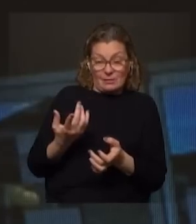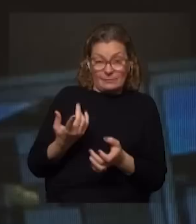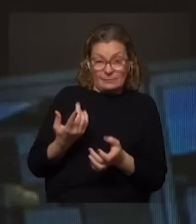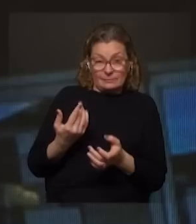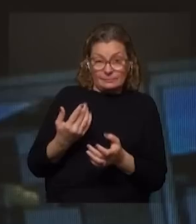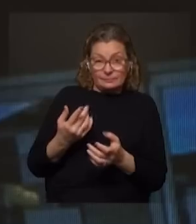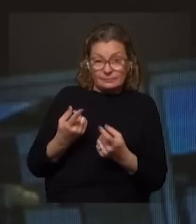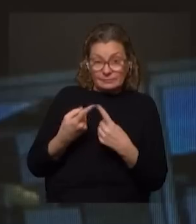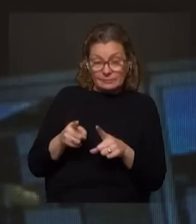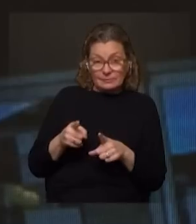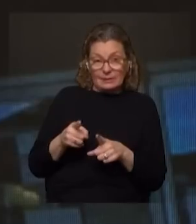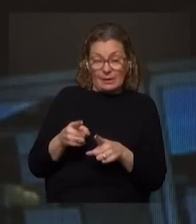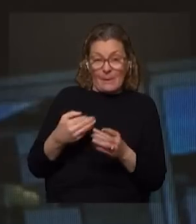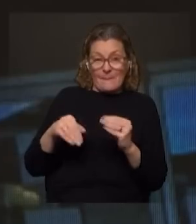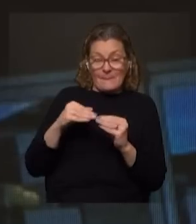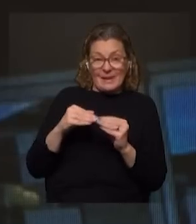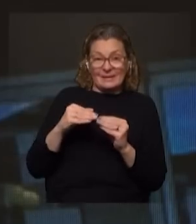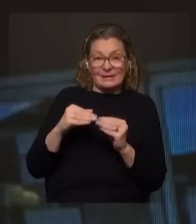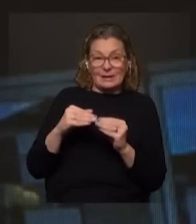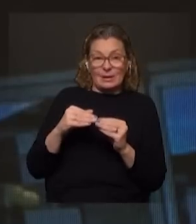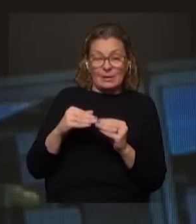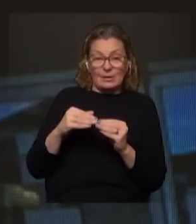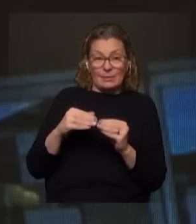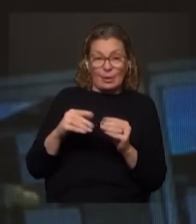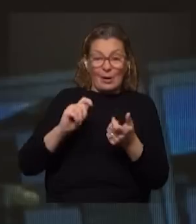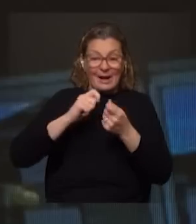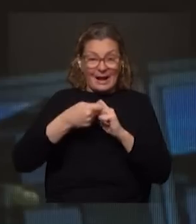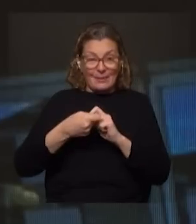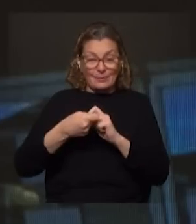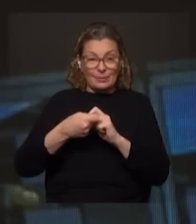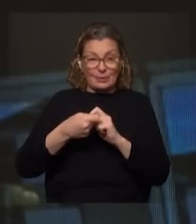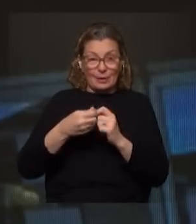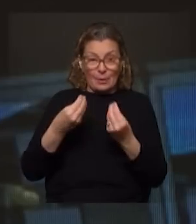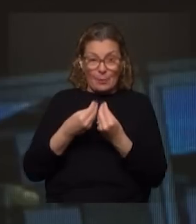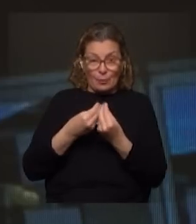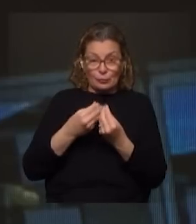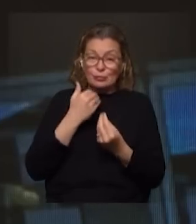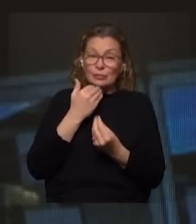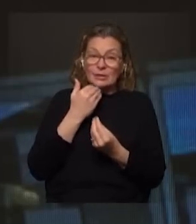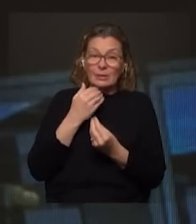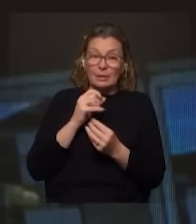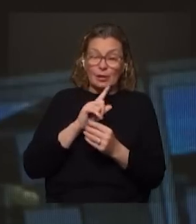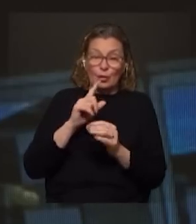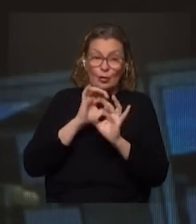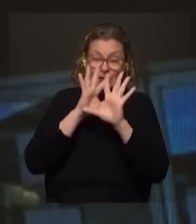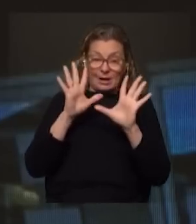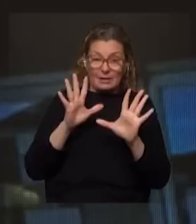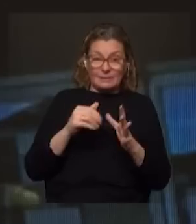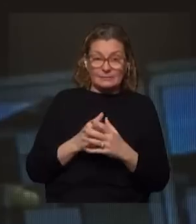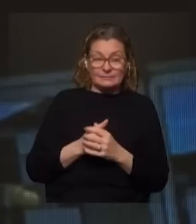tener un tratamiento diferencial y más en el contexto de la aplicación de una reforma de la que muy poco se sabe y hay cosas que no están claras todavía